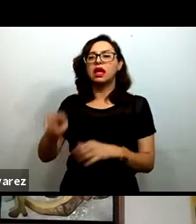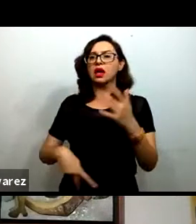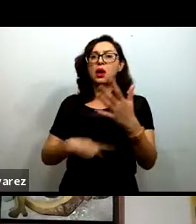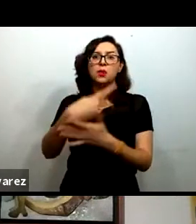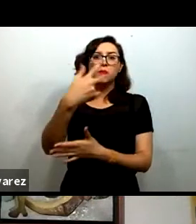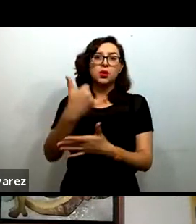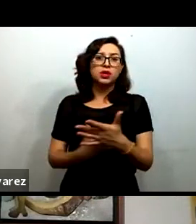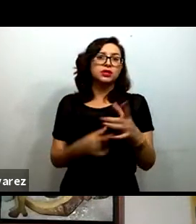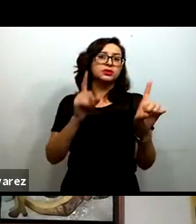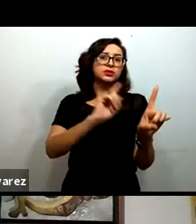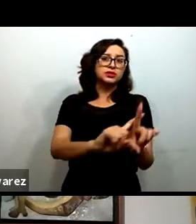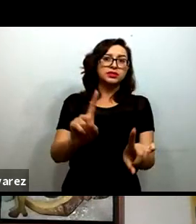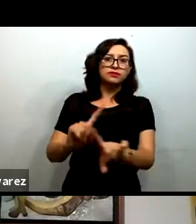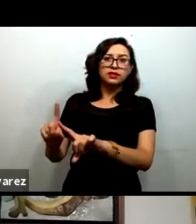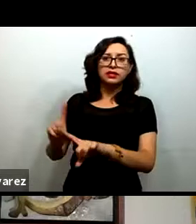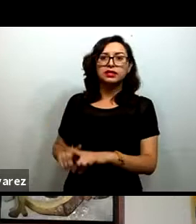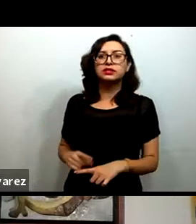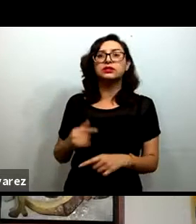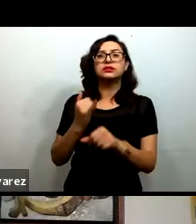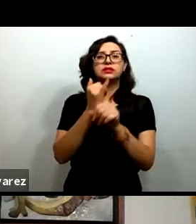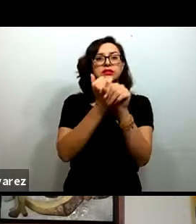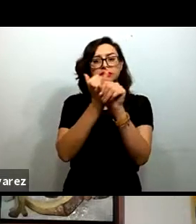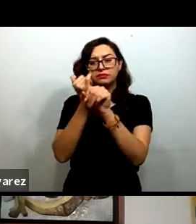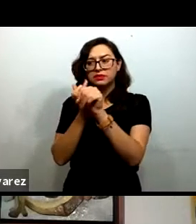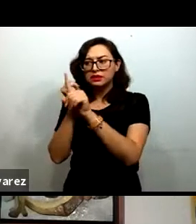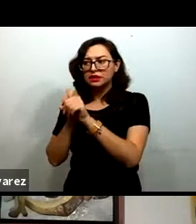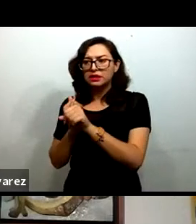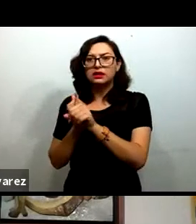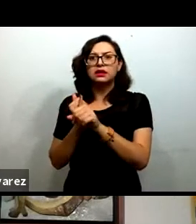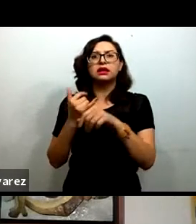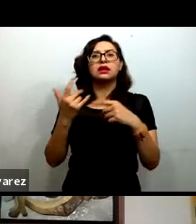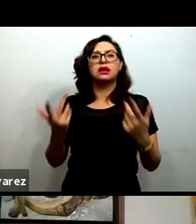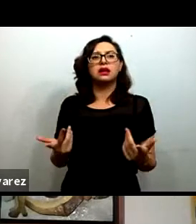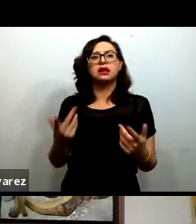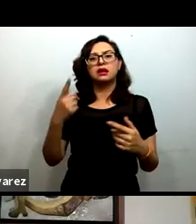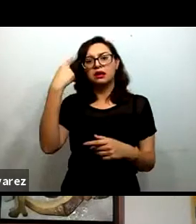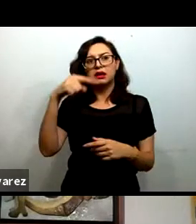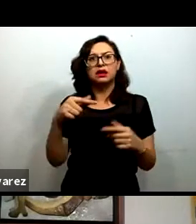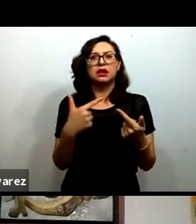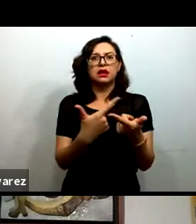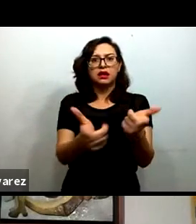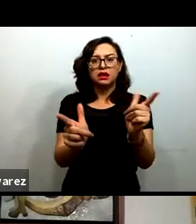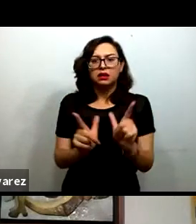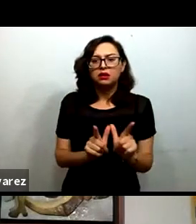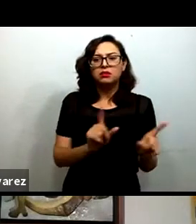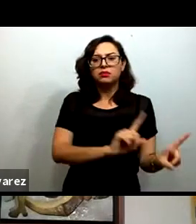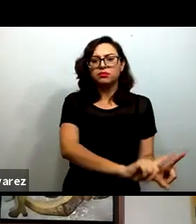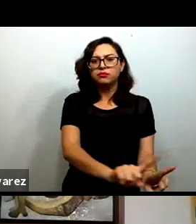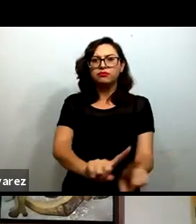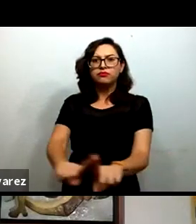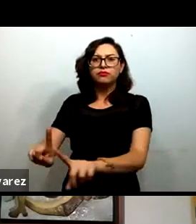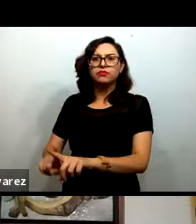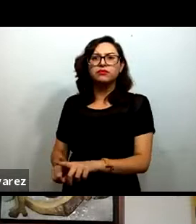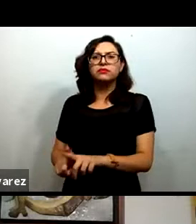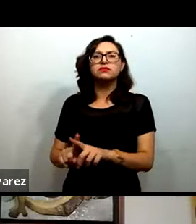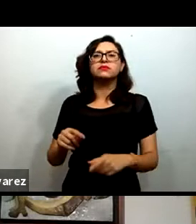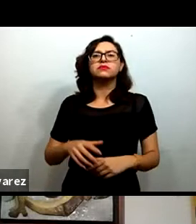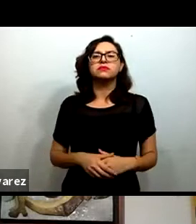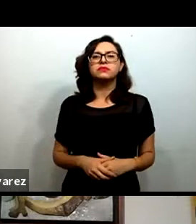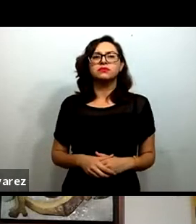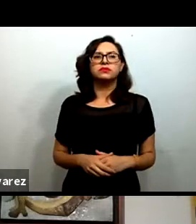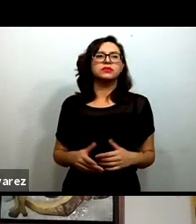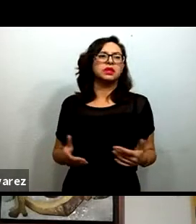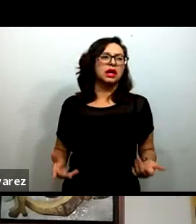innovación e investigación relativos a la atención educativa para grupos marginados y desfavorecidos, tema que se ha convertido desde